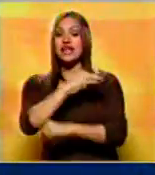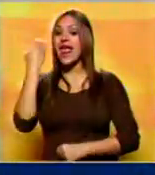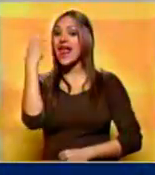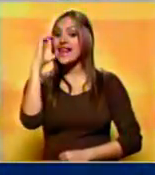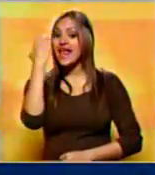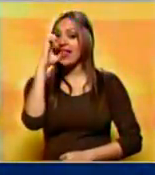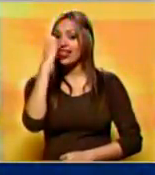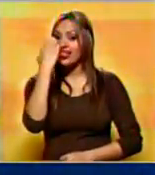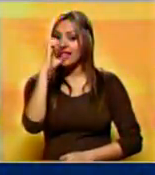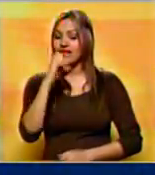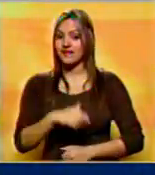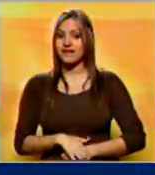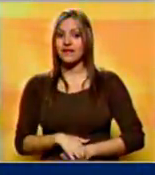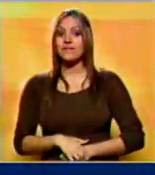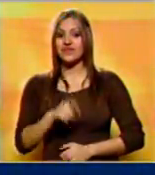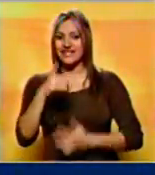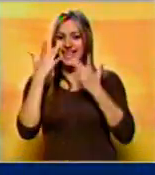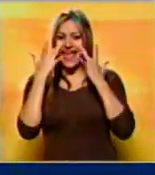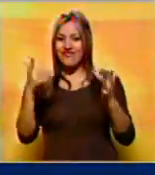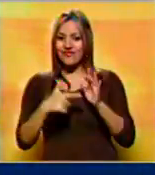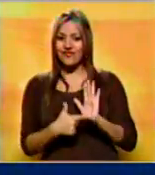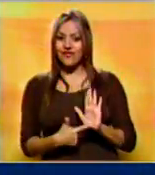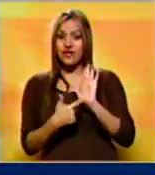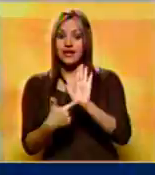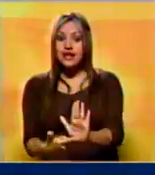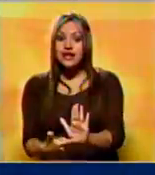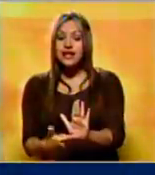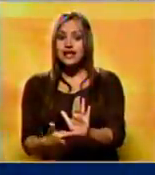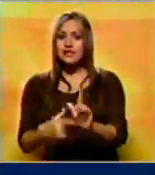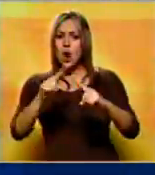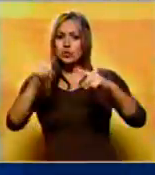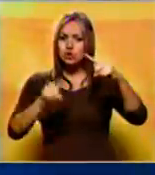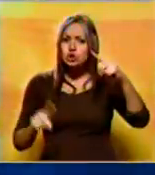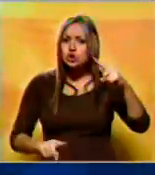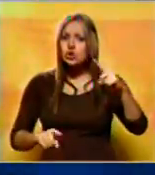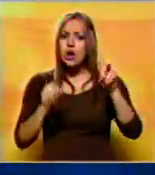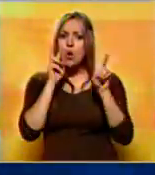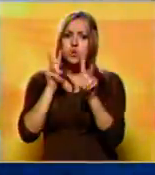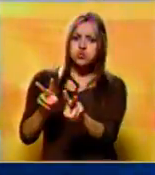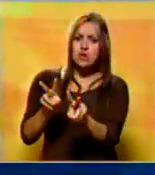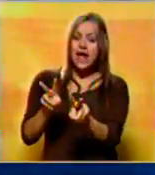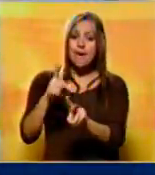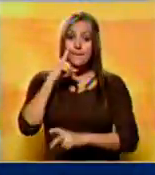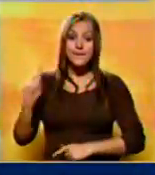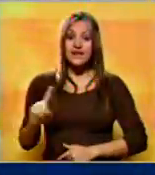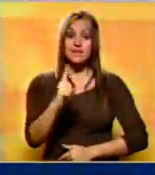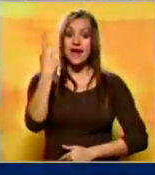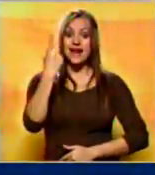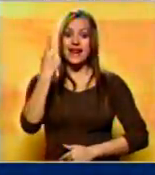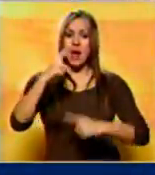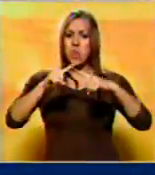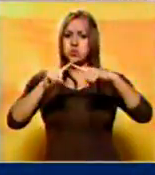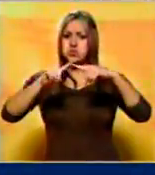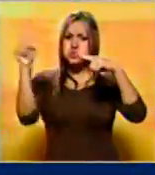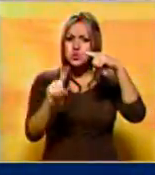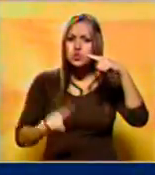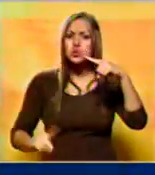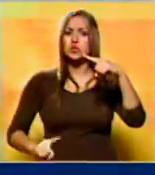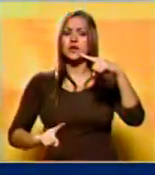Quintero. En el reportaje se muestra este fenómeno electroatmosférico, calificado como la primera tormenta eléctrica,